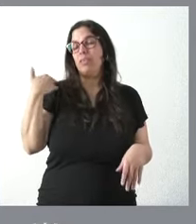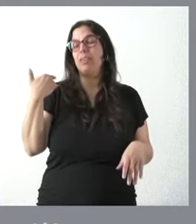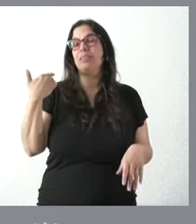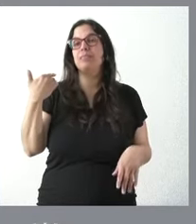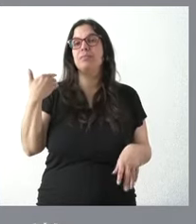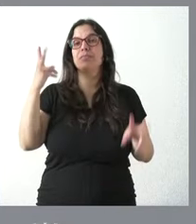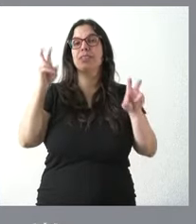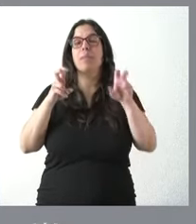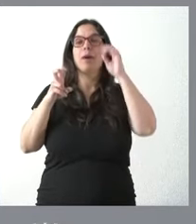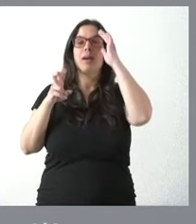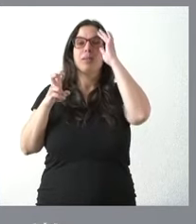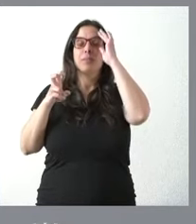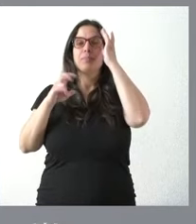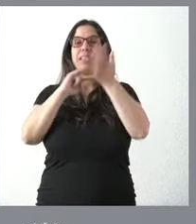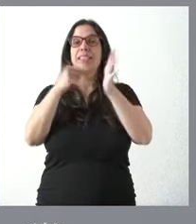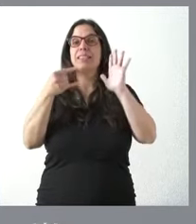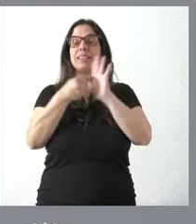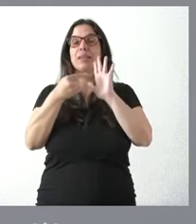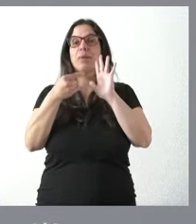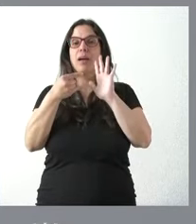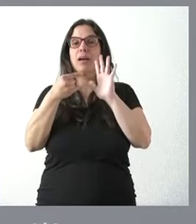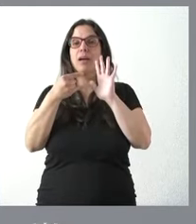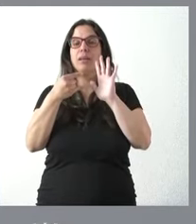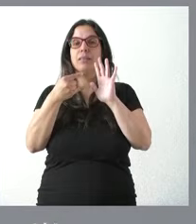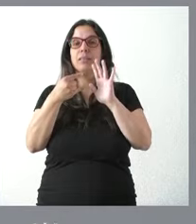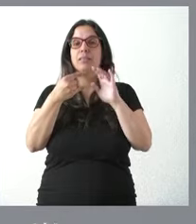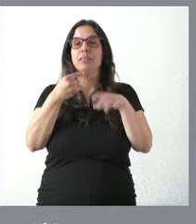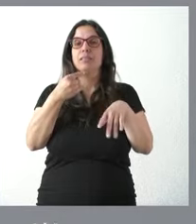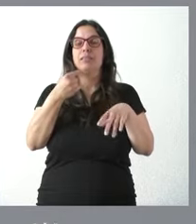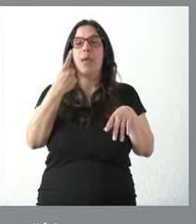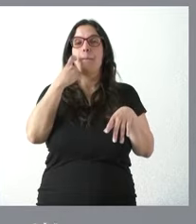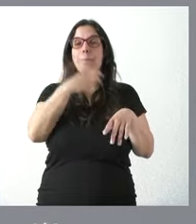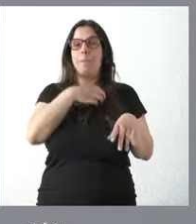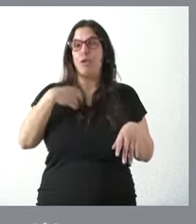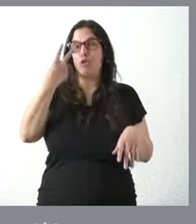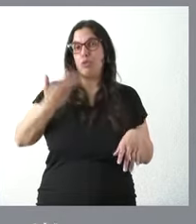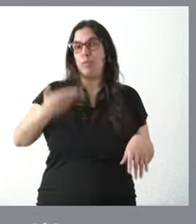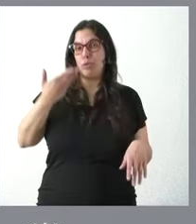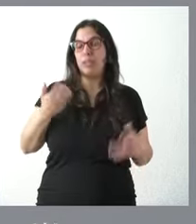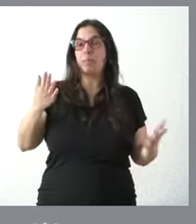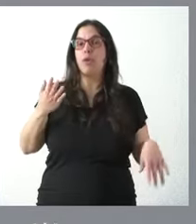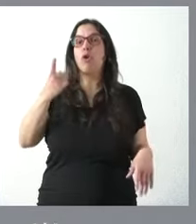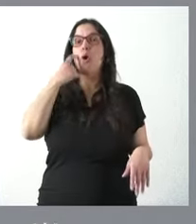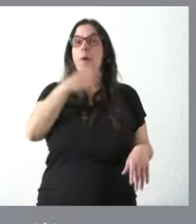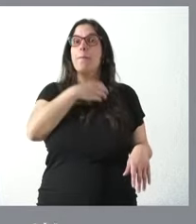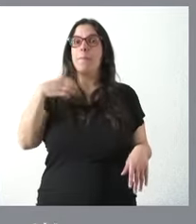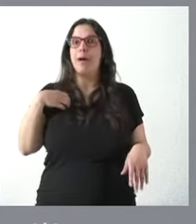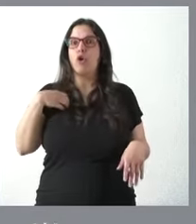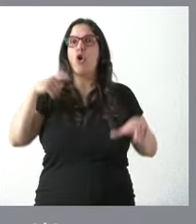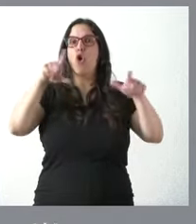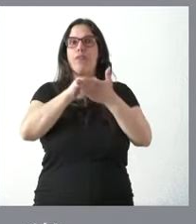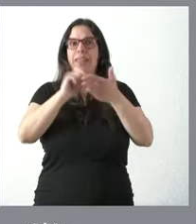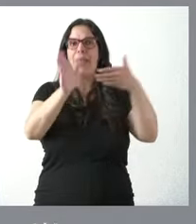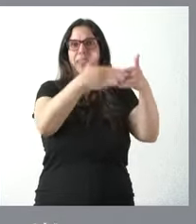los sistemas de dos importantes bancos en España pero los bancos están abiertos un tiempo limitado y sus oficinas